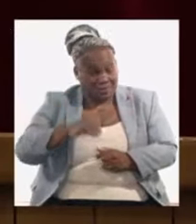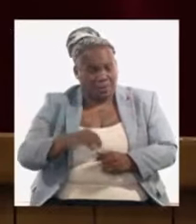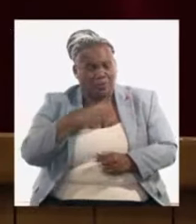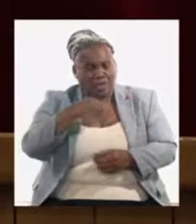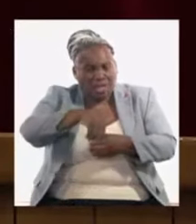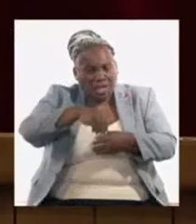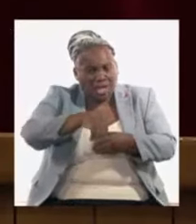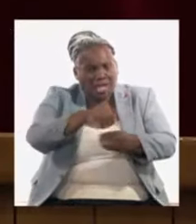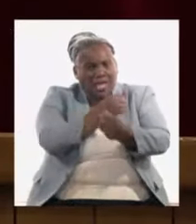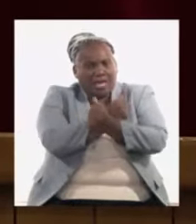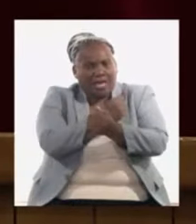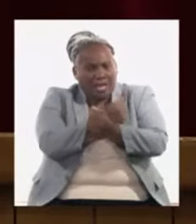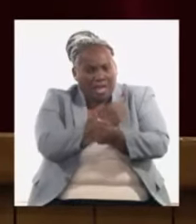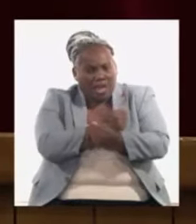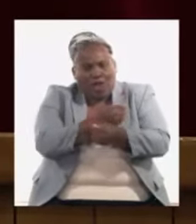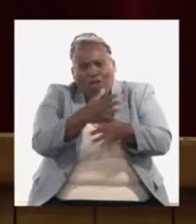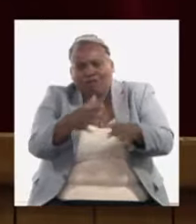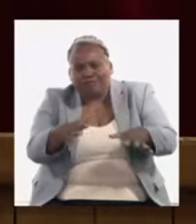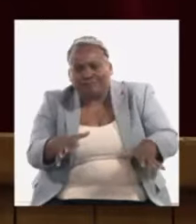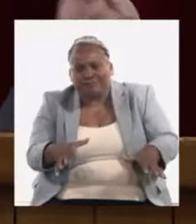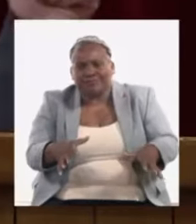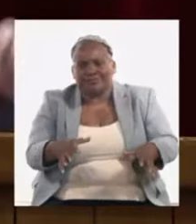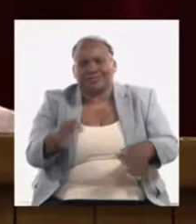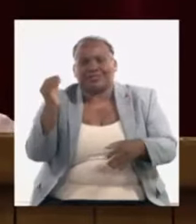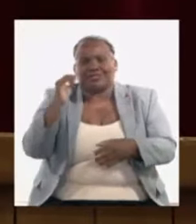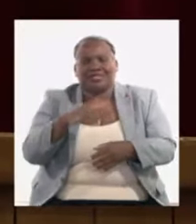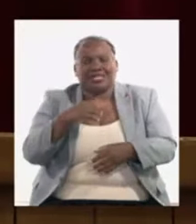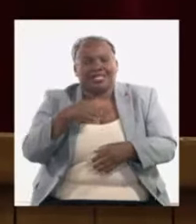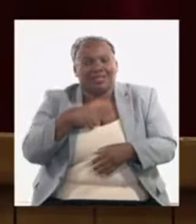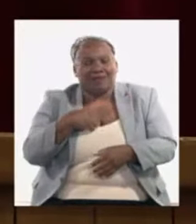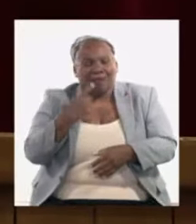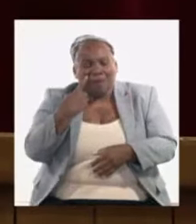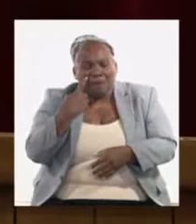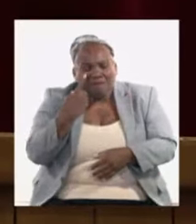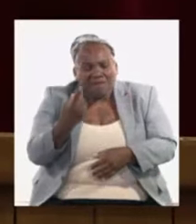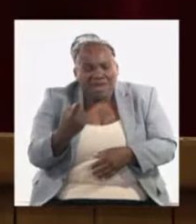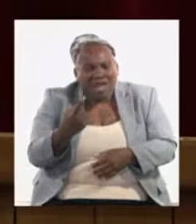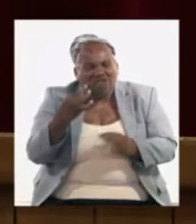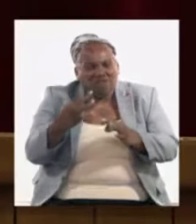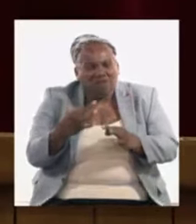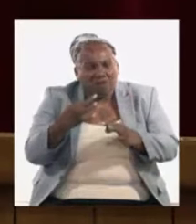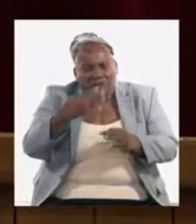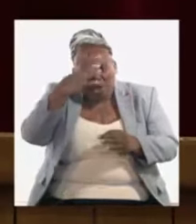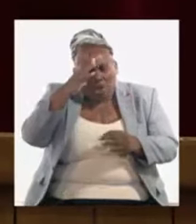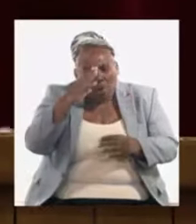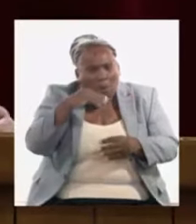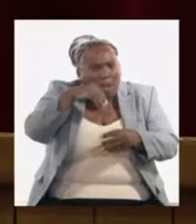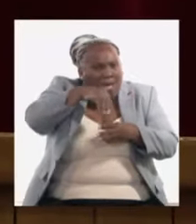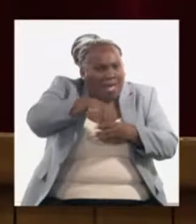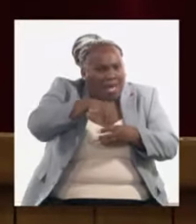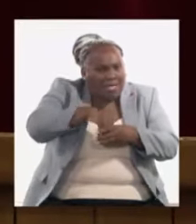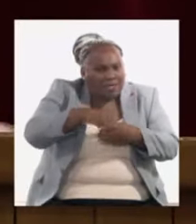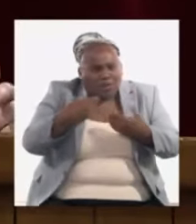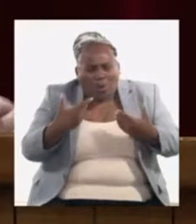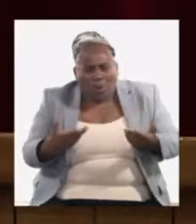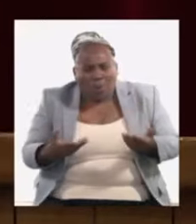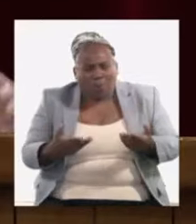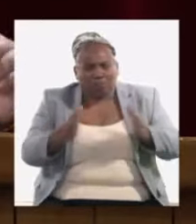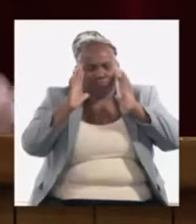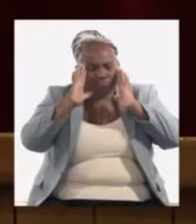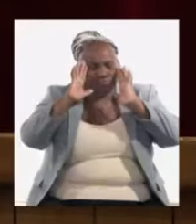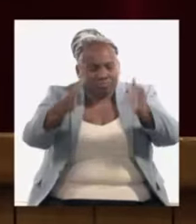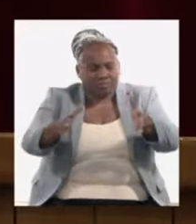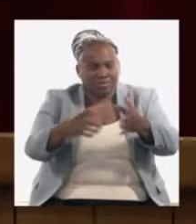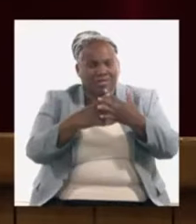tensiones debemos mirarnos hacia adentro enfocarnos en resolver lo que